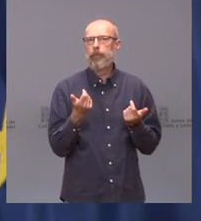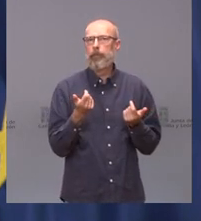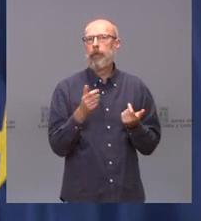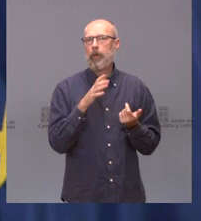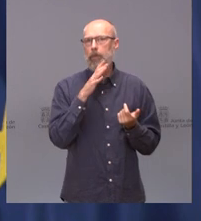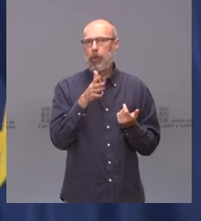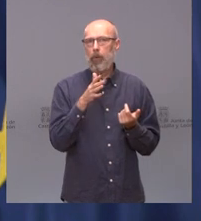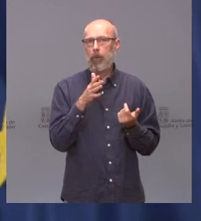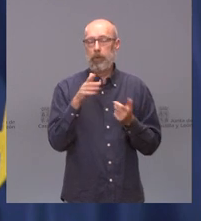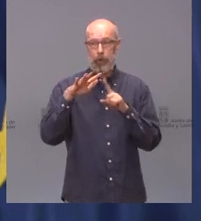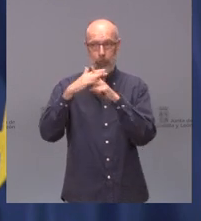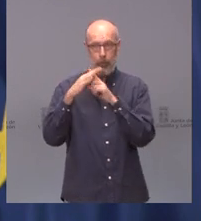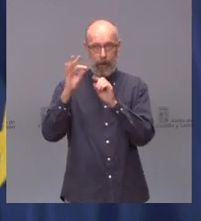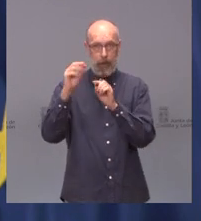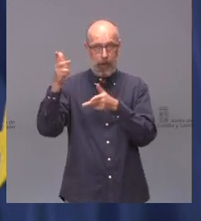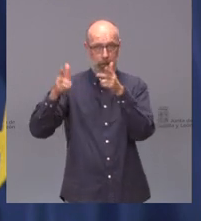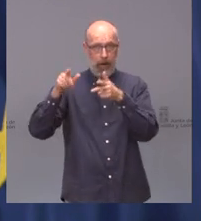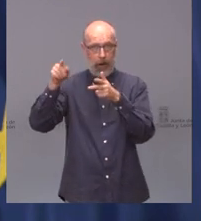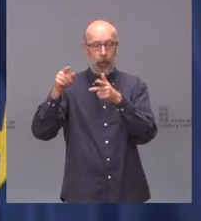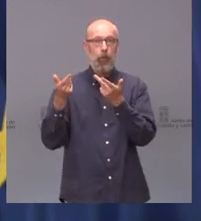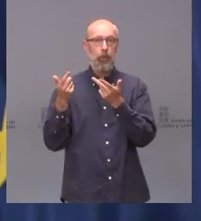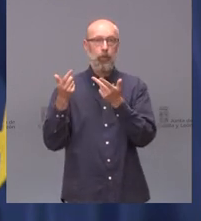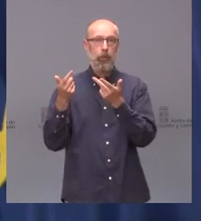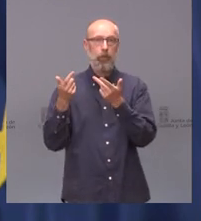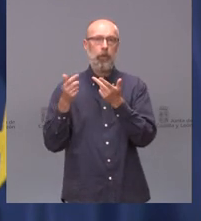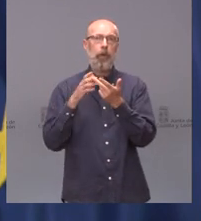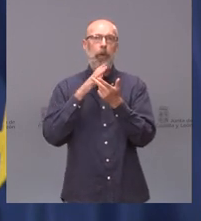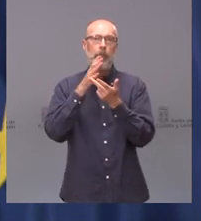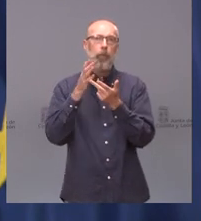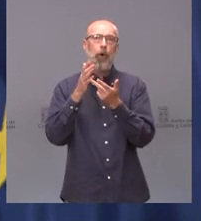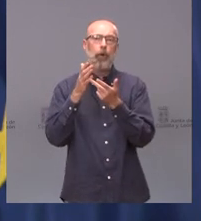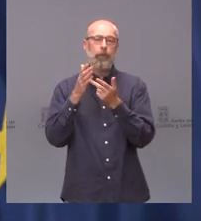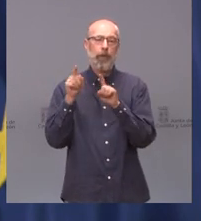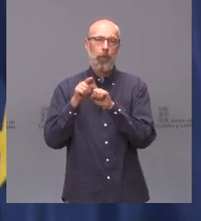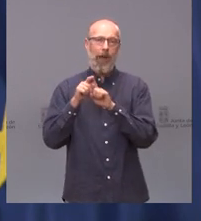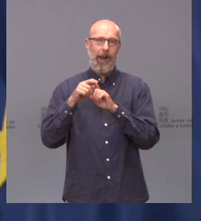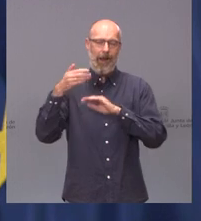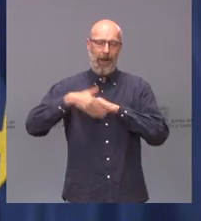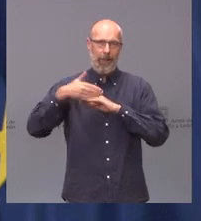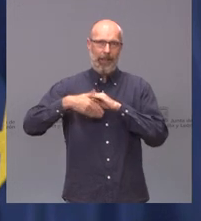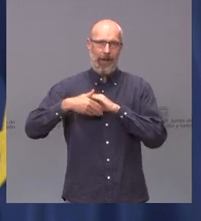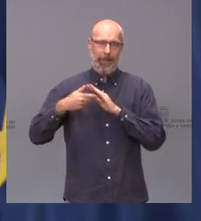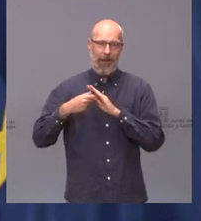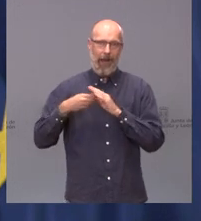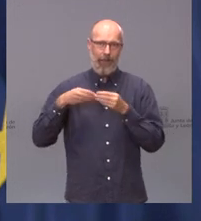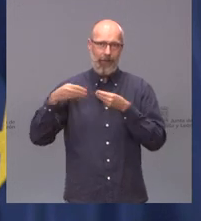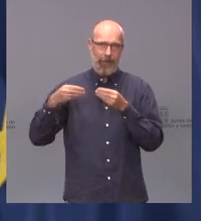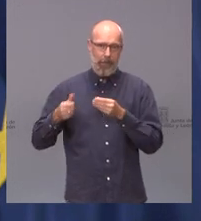que vive el País Vasco con la caída de algunas restricciones debido a algunas decisiones